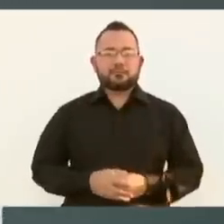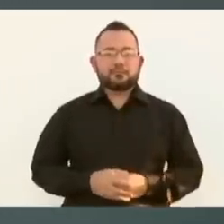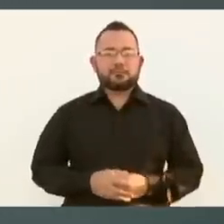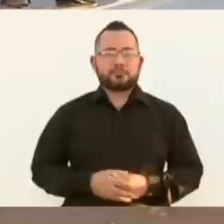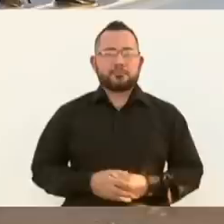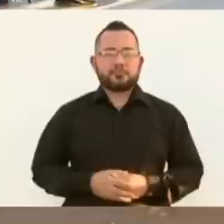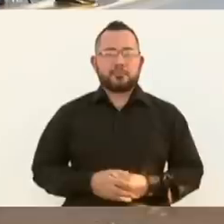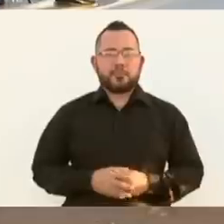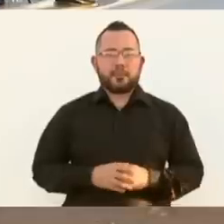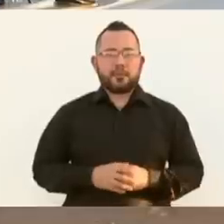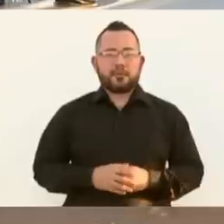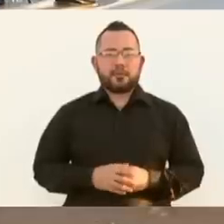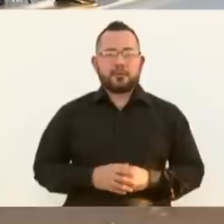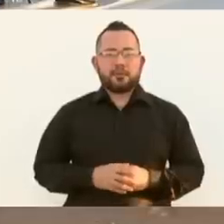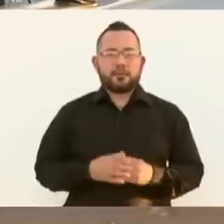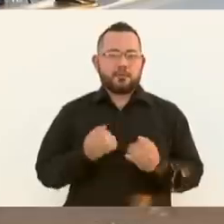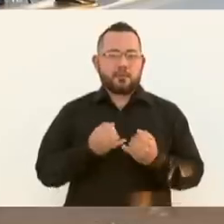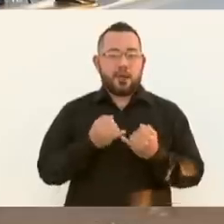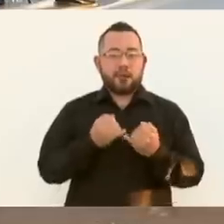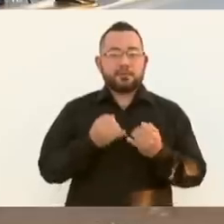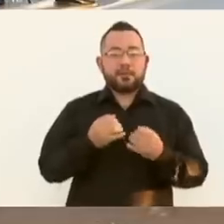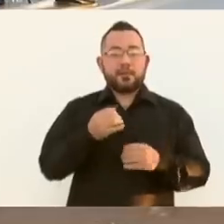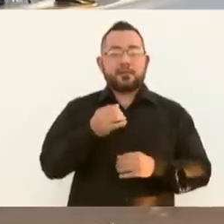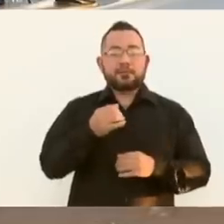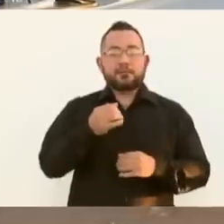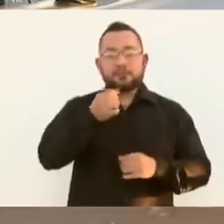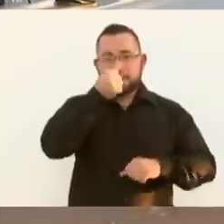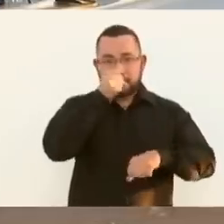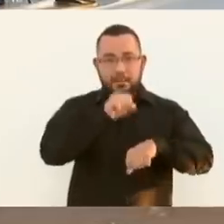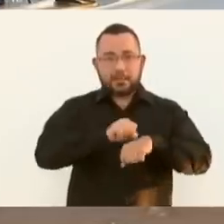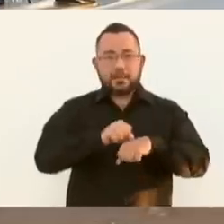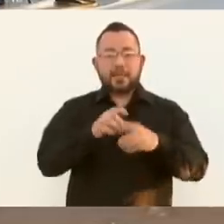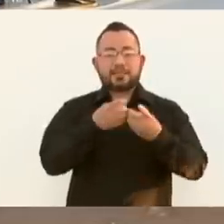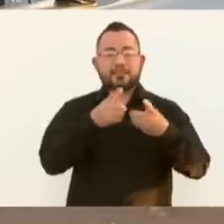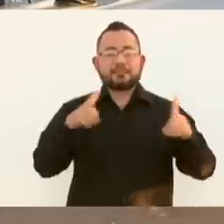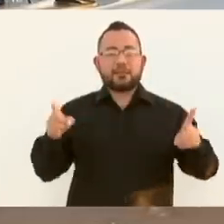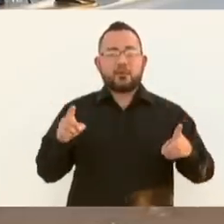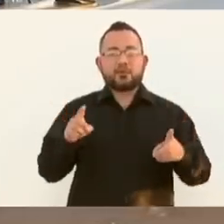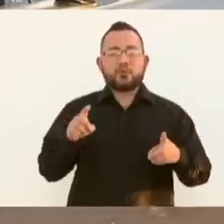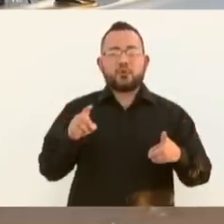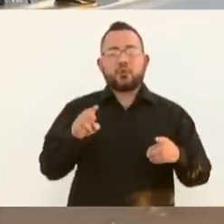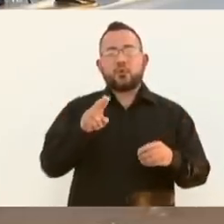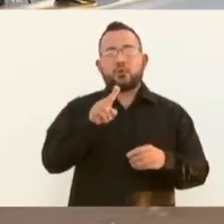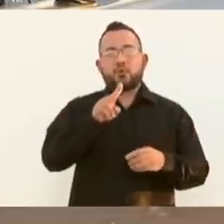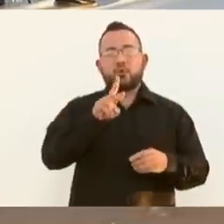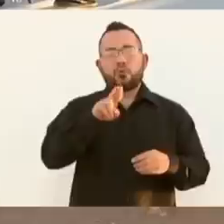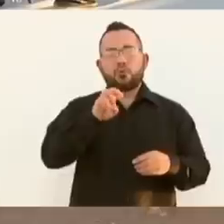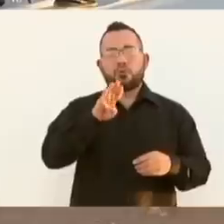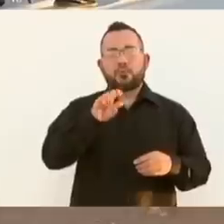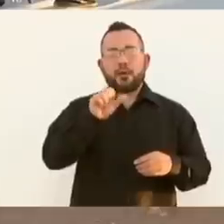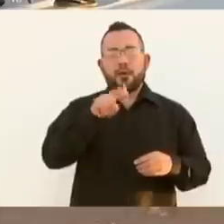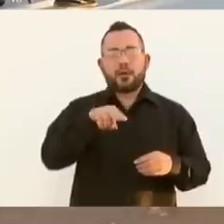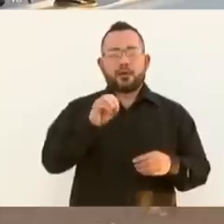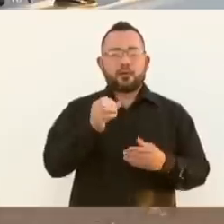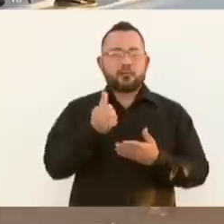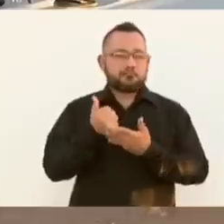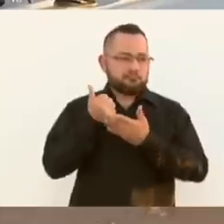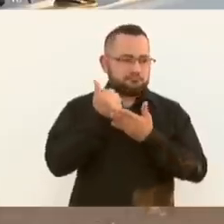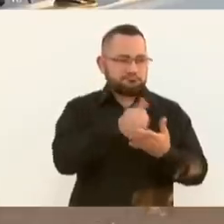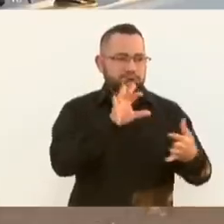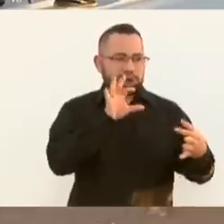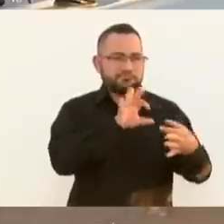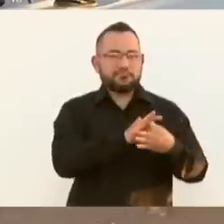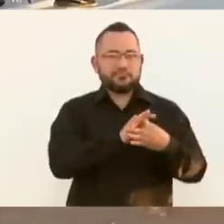de la Secretaría de Desarrollo Urbano con ese propósito y se van a entregar también apoyos